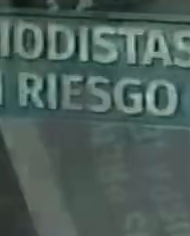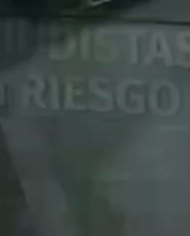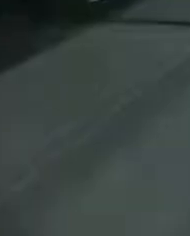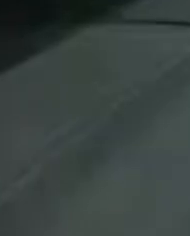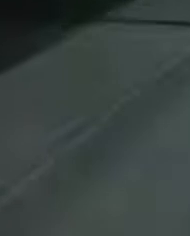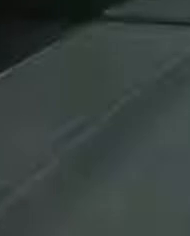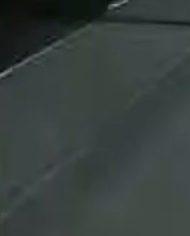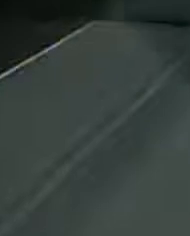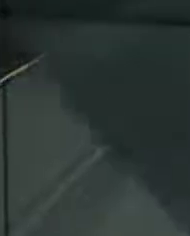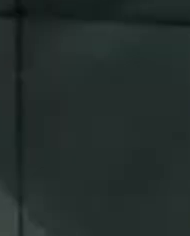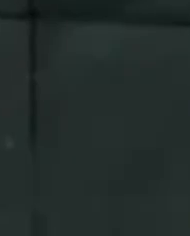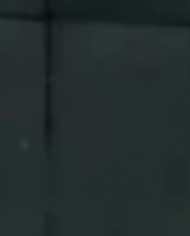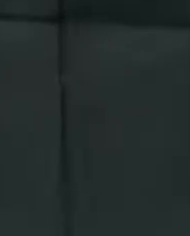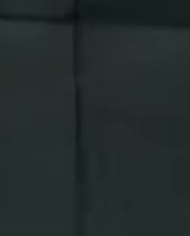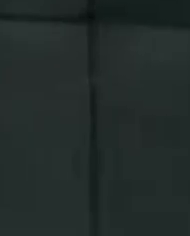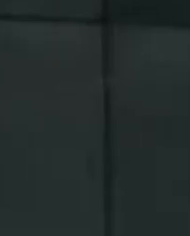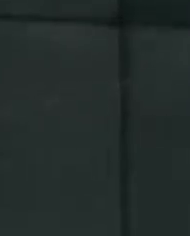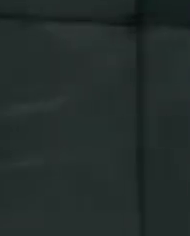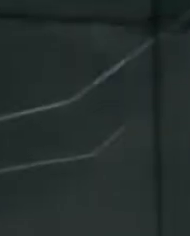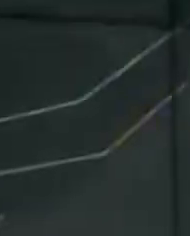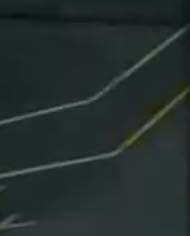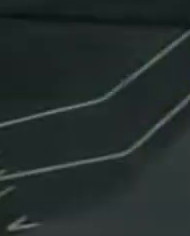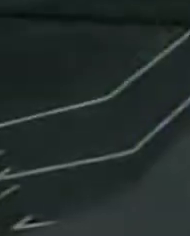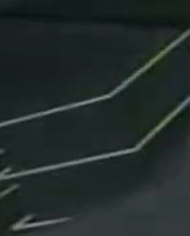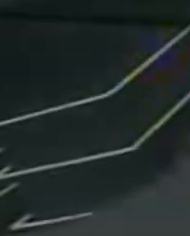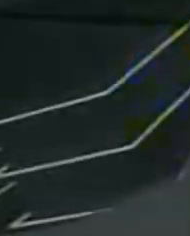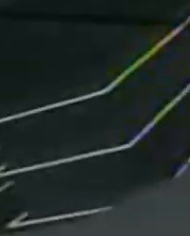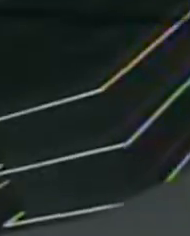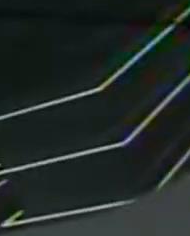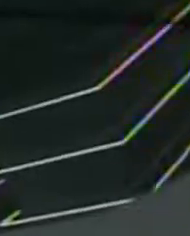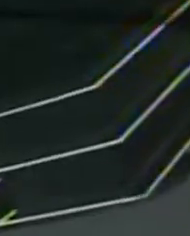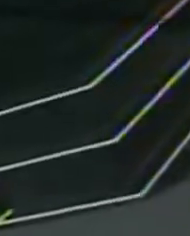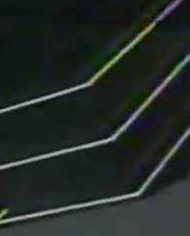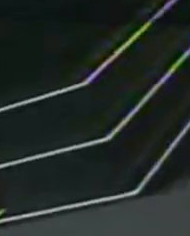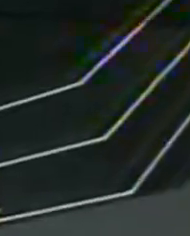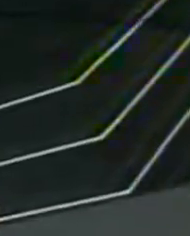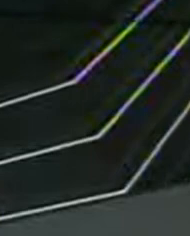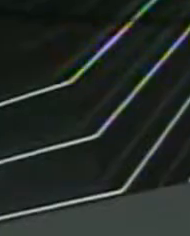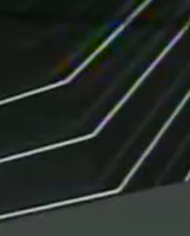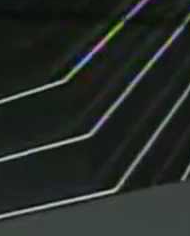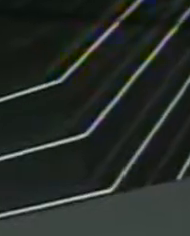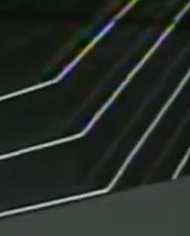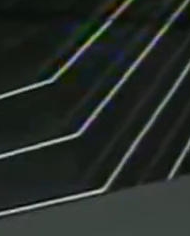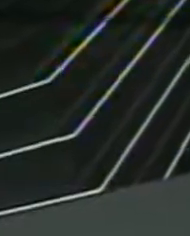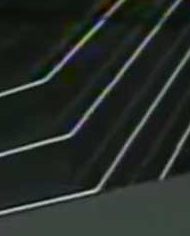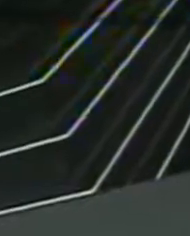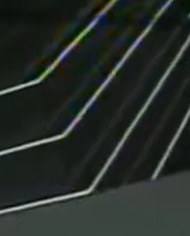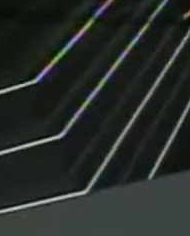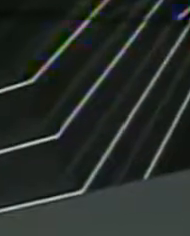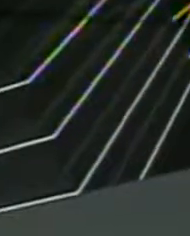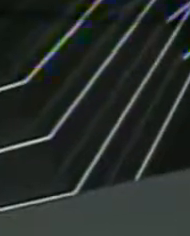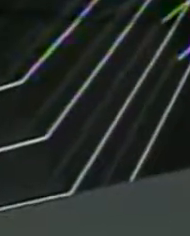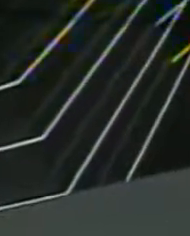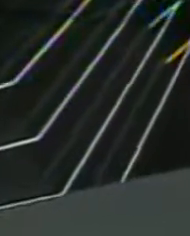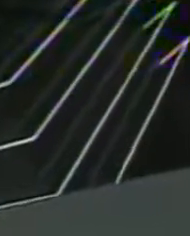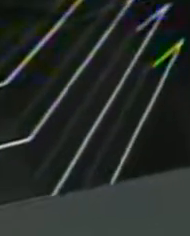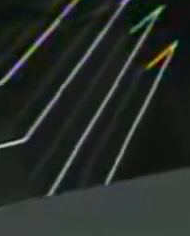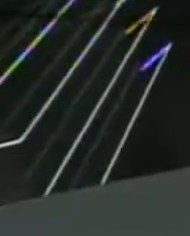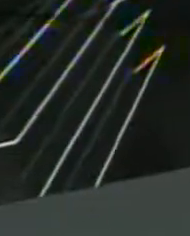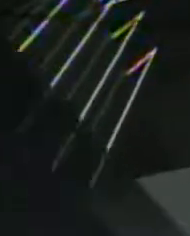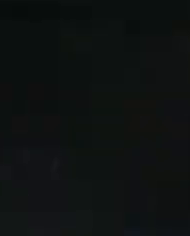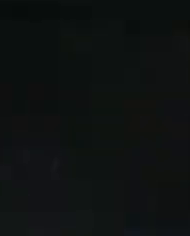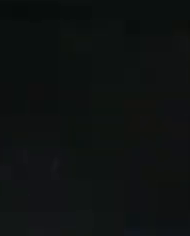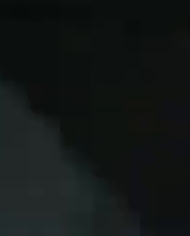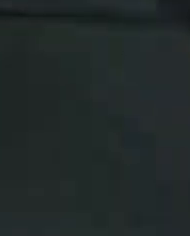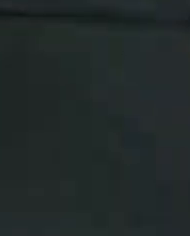Mientras el presidente no polemizó más sobre la negativa del INAI a su petición de investigar y publicar los ingresos del periodista Carlos Loret, hoy el presidente pidió